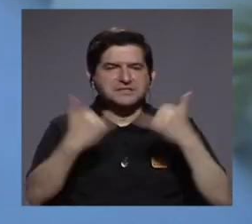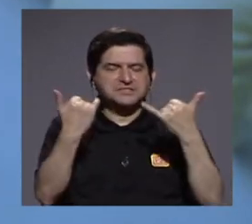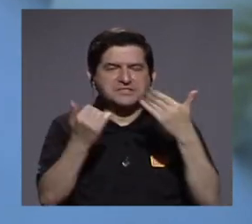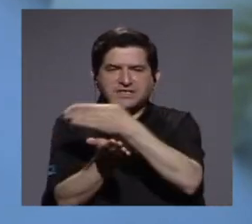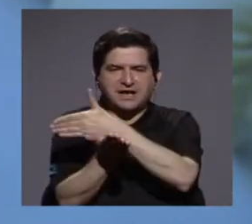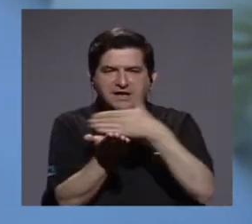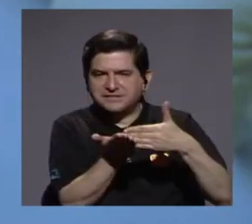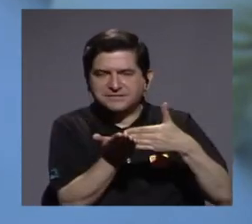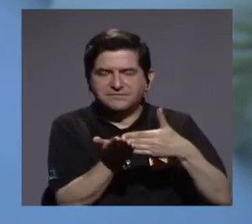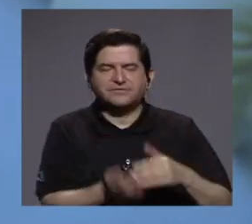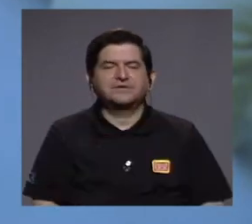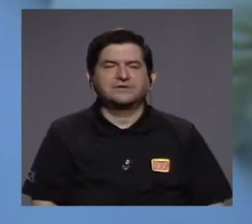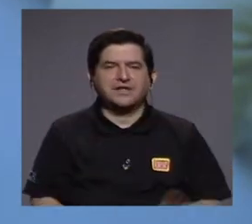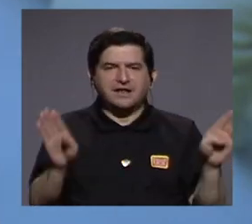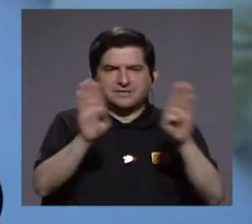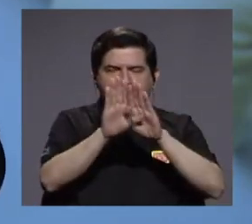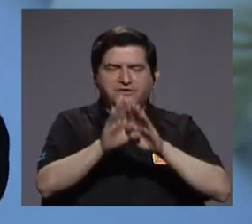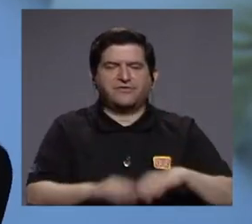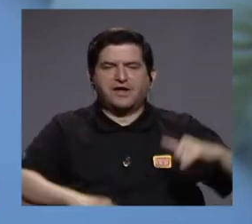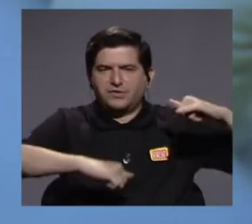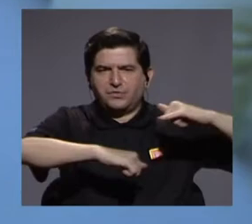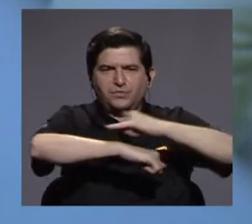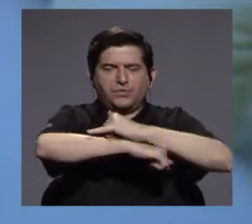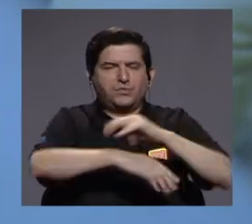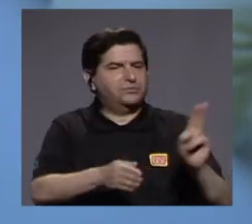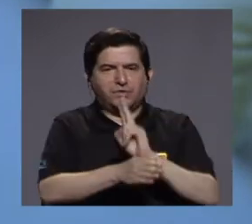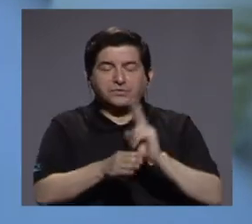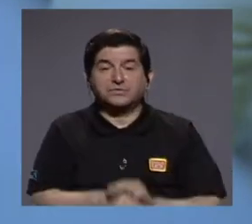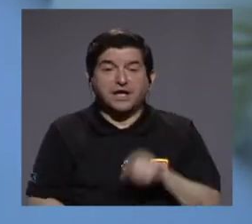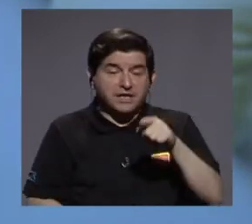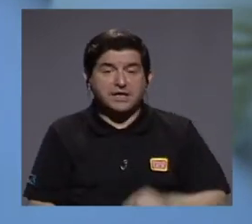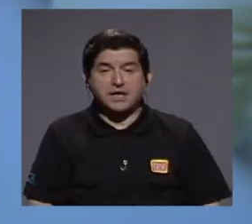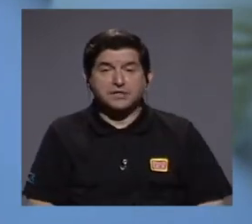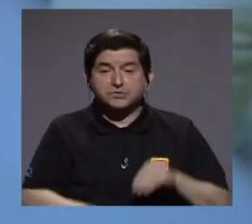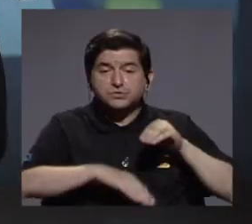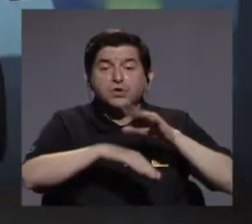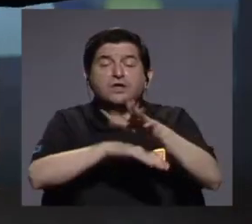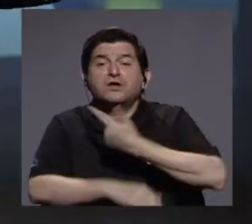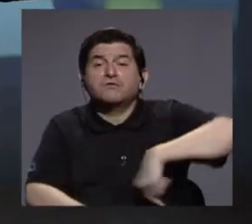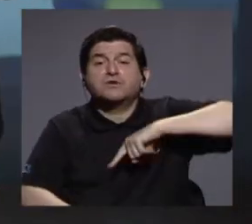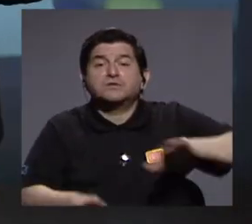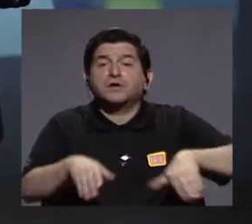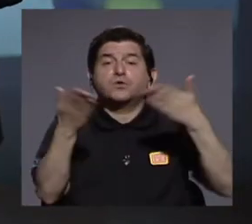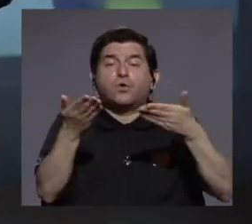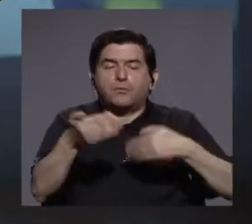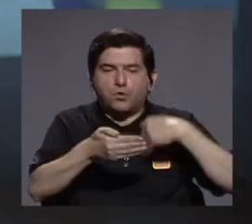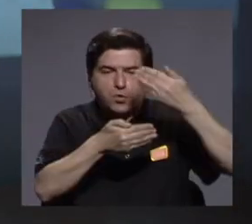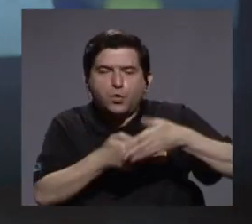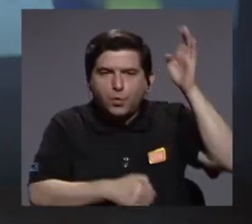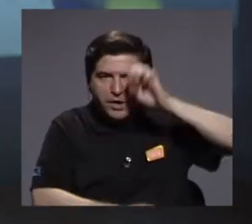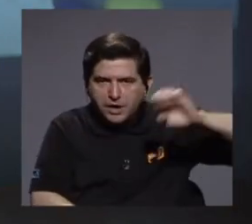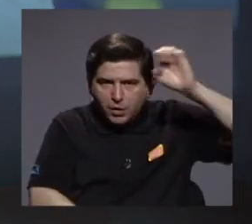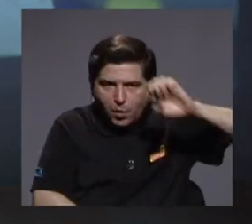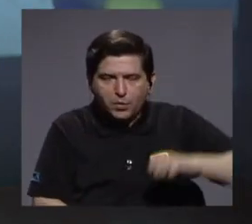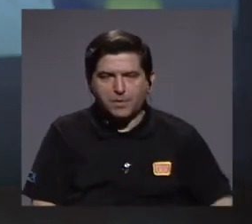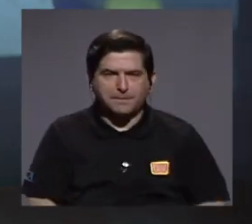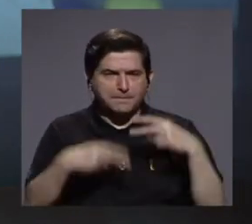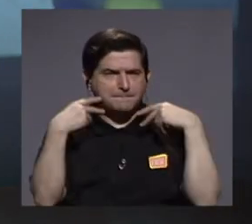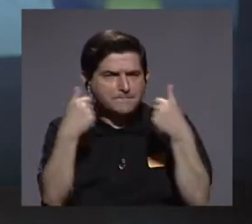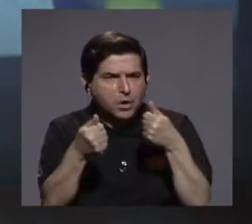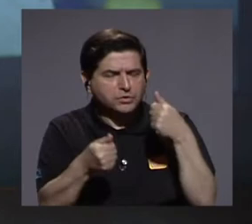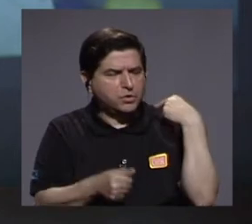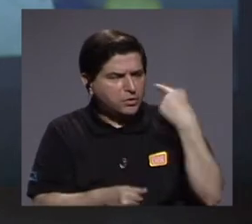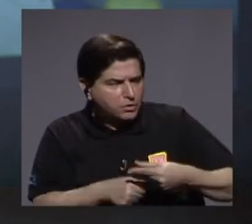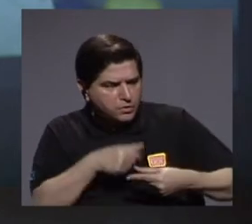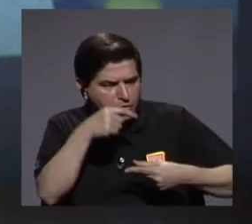fronteras y nosotros veíamos cómo eso venía escalonando y de la manera en que nos iba a llegar a nosotros. Luego en Europa pronto empezó poco